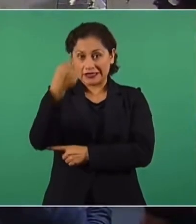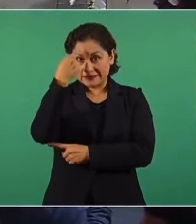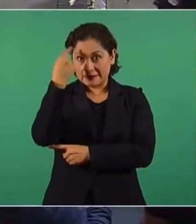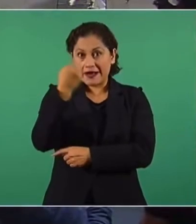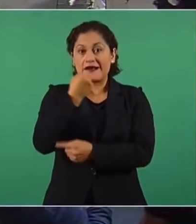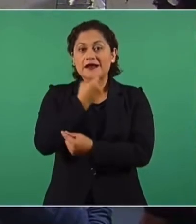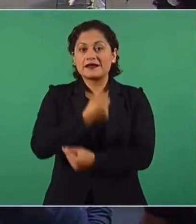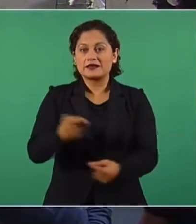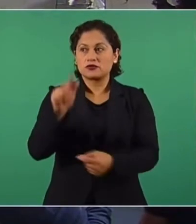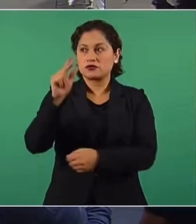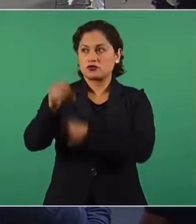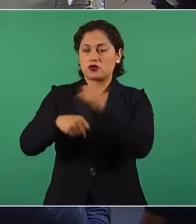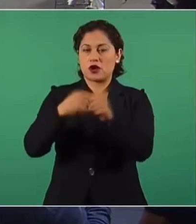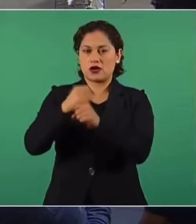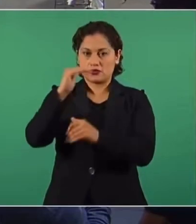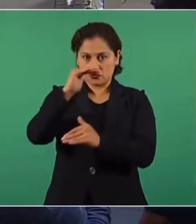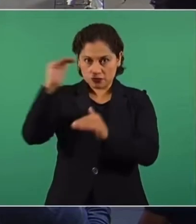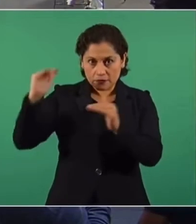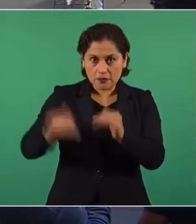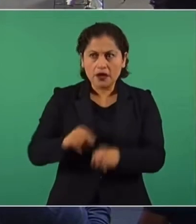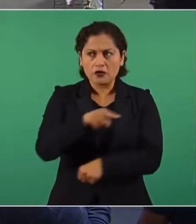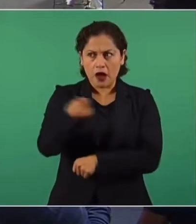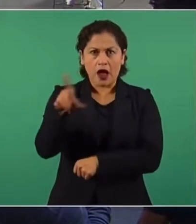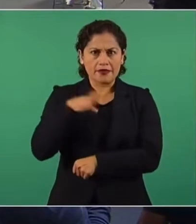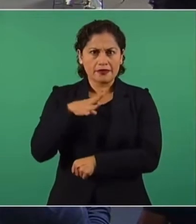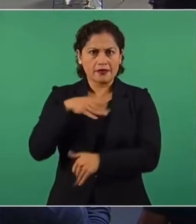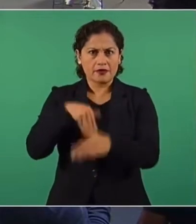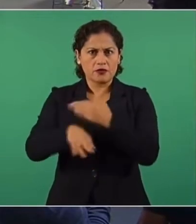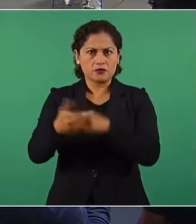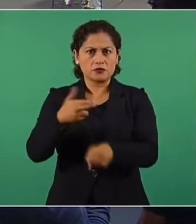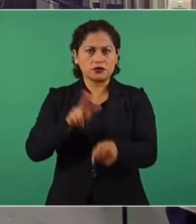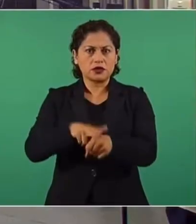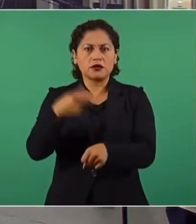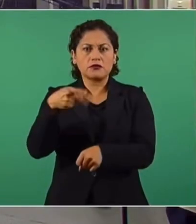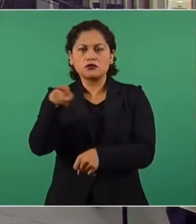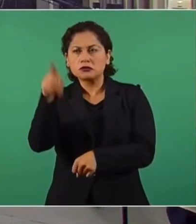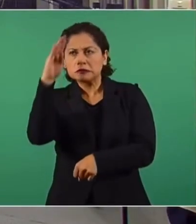dónde se tiene contemplado por ahora. Y sigo con preguntas. Gracias.